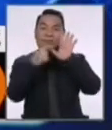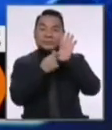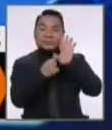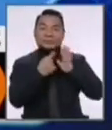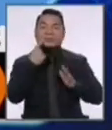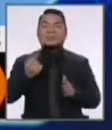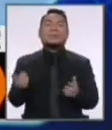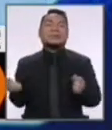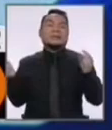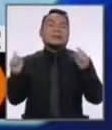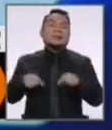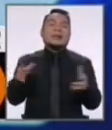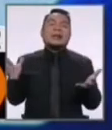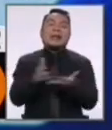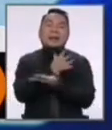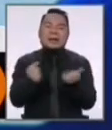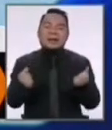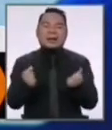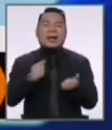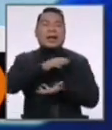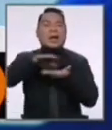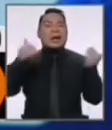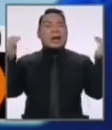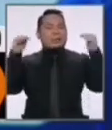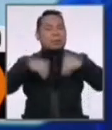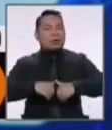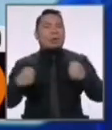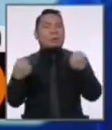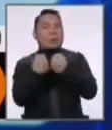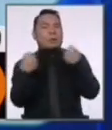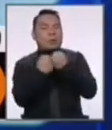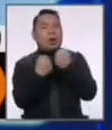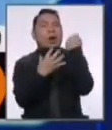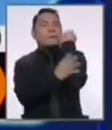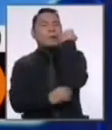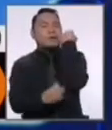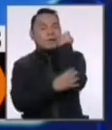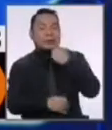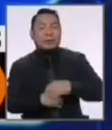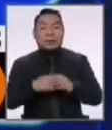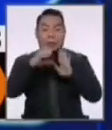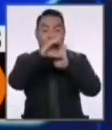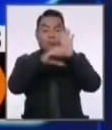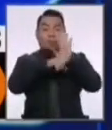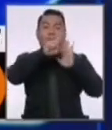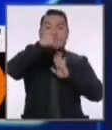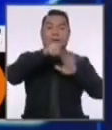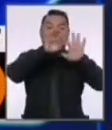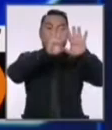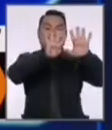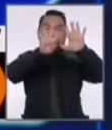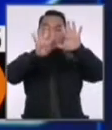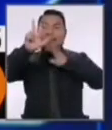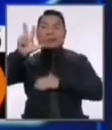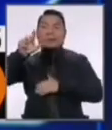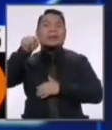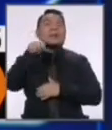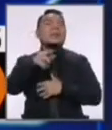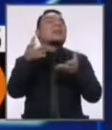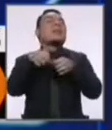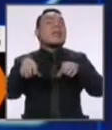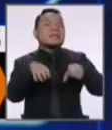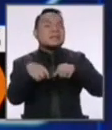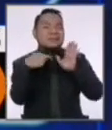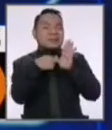trajo caos, violencia, pobreza. Pero la constitución de 1993, ¿qué generó?